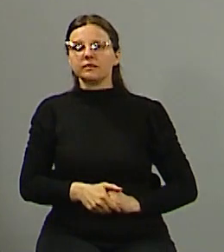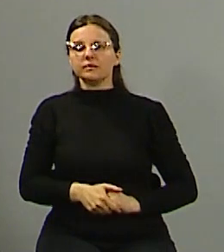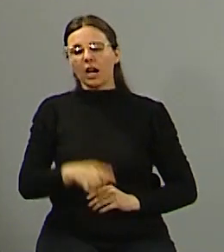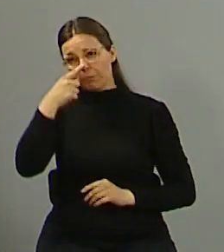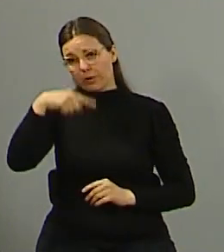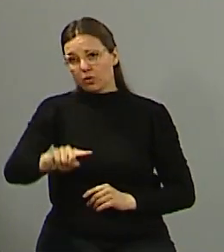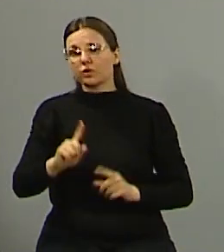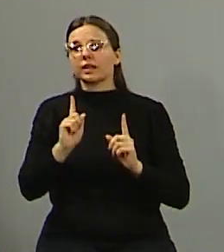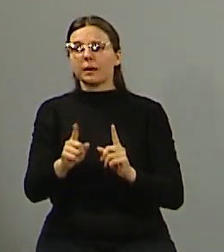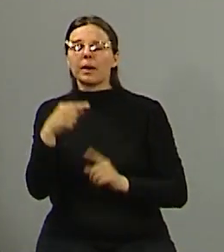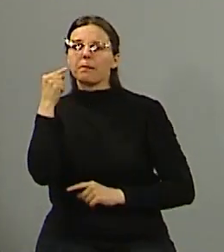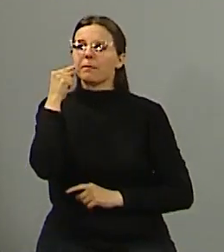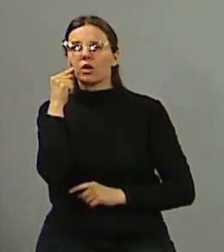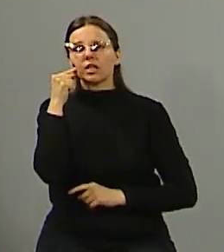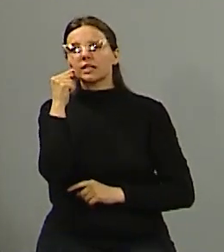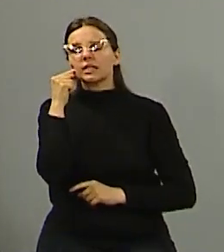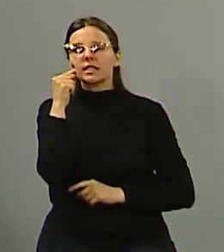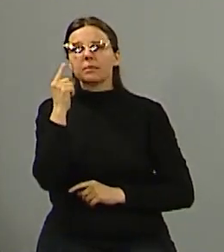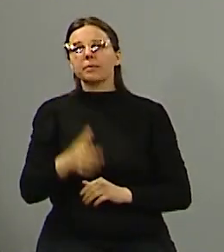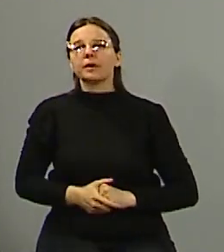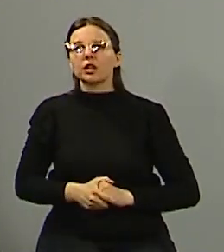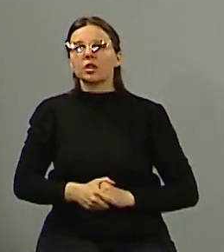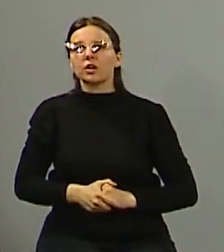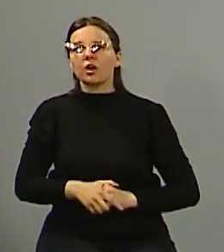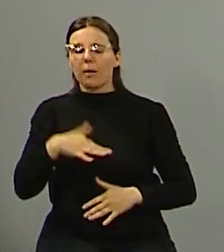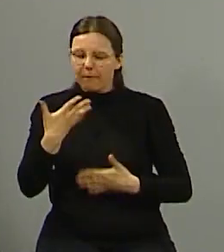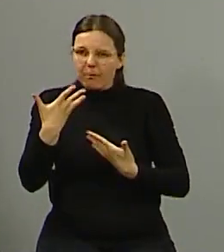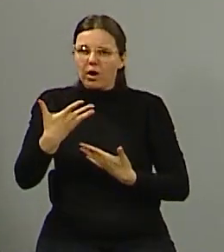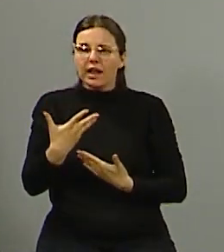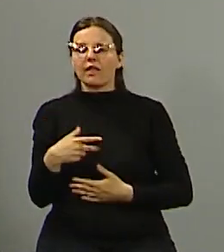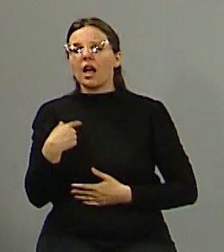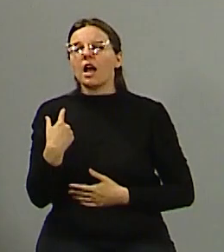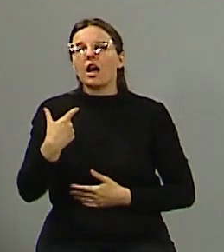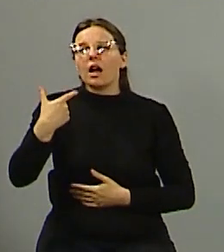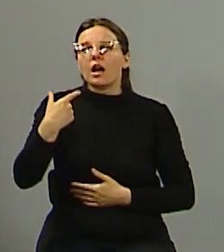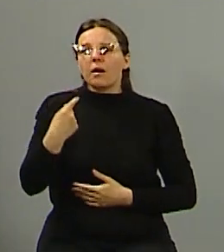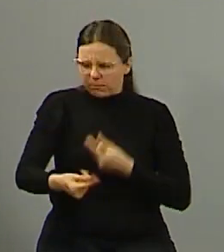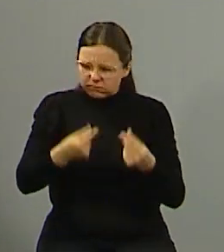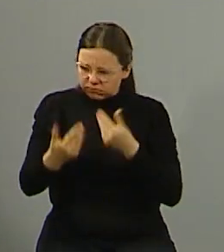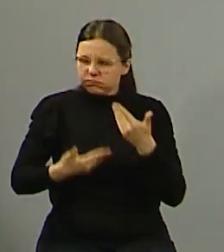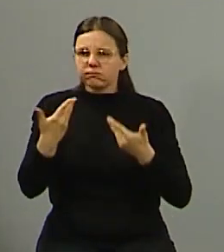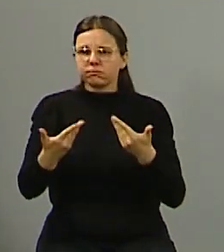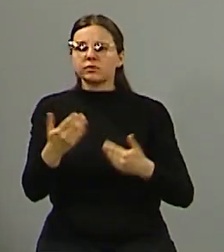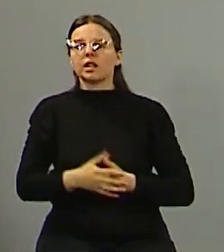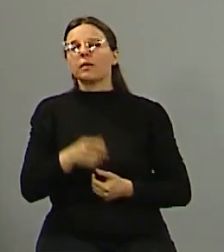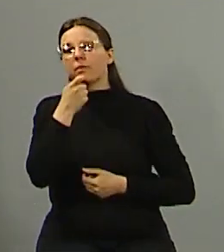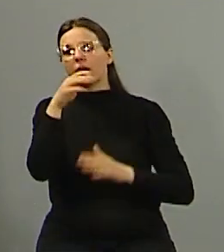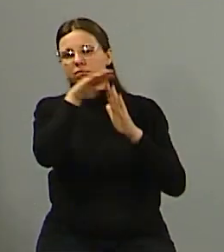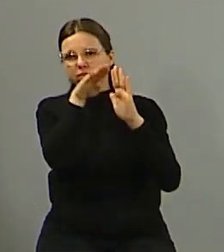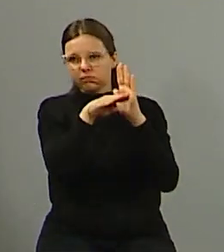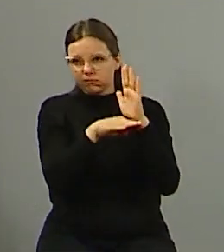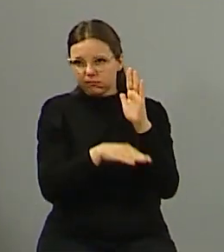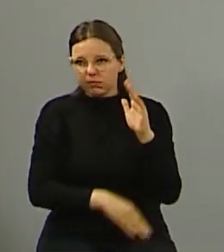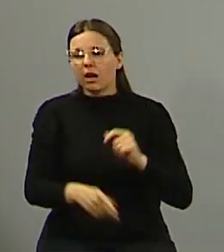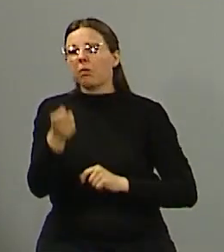último generar un municipio sustentable y lo estamos dando muestra en la campaña en la campaña cada una de las cosas que hemos trabajado han sido sustentables como una bolsa